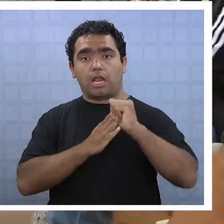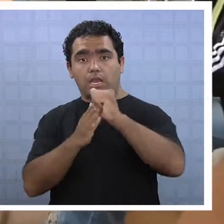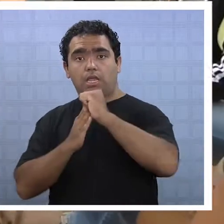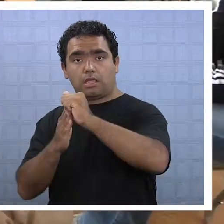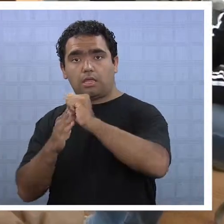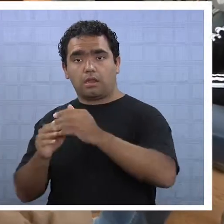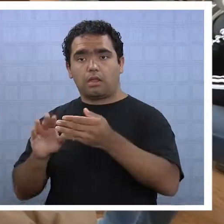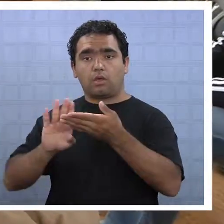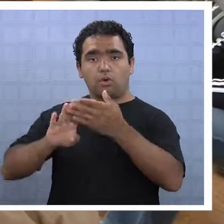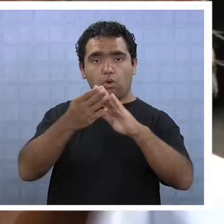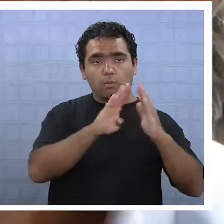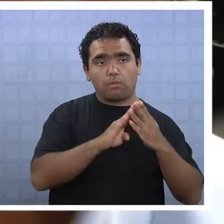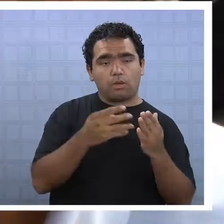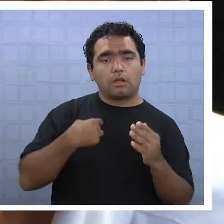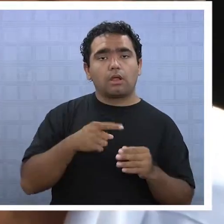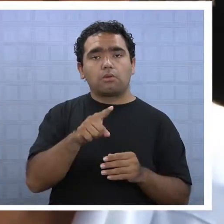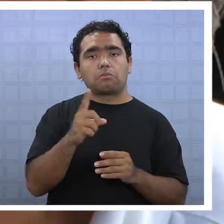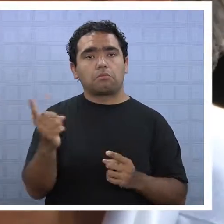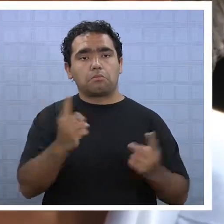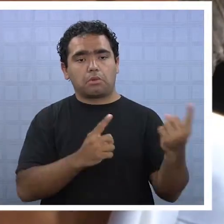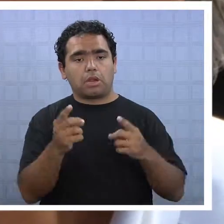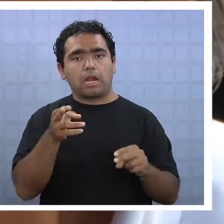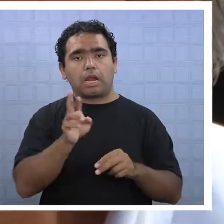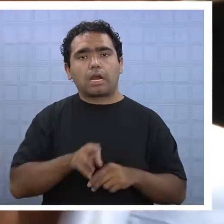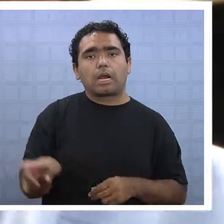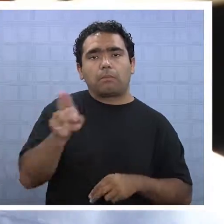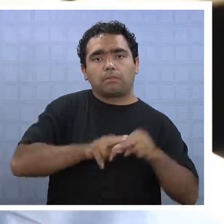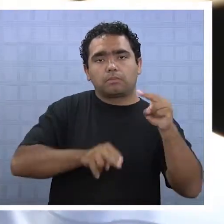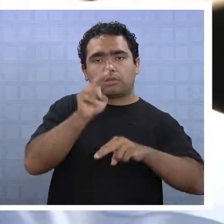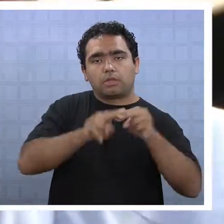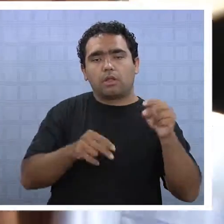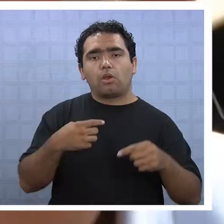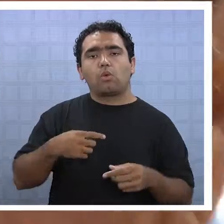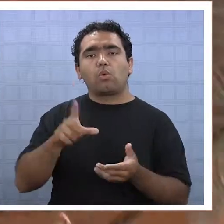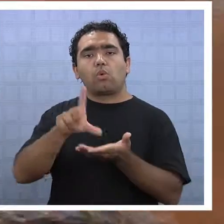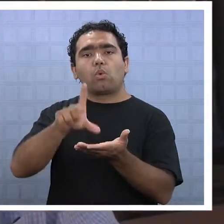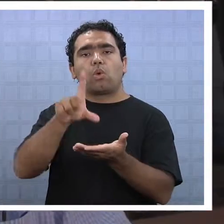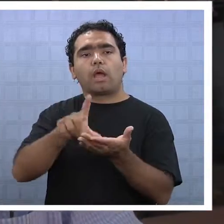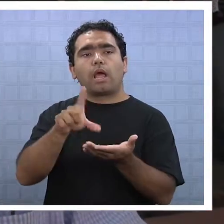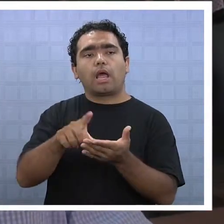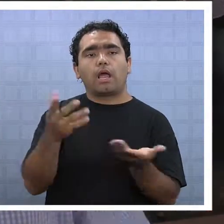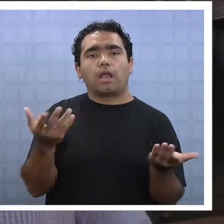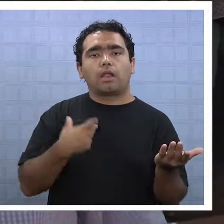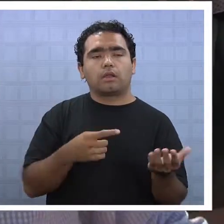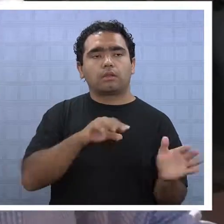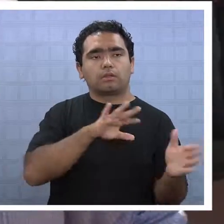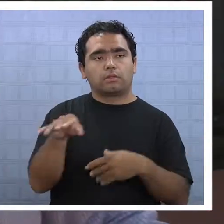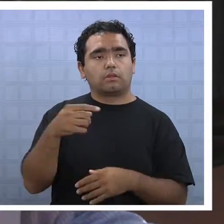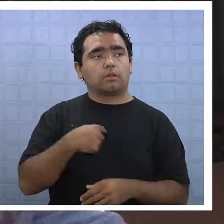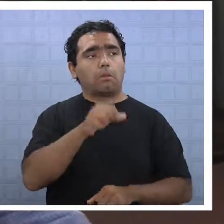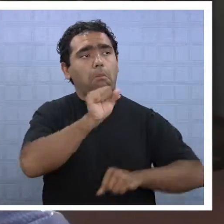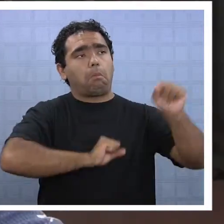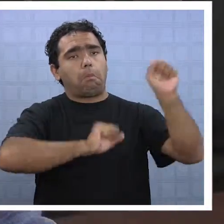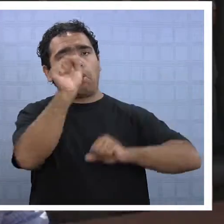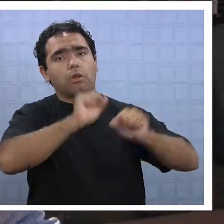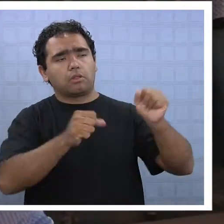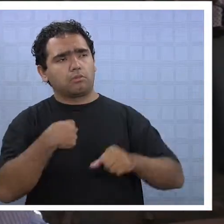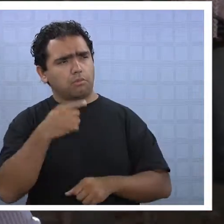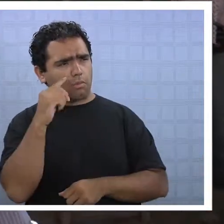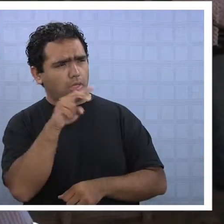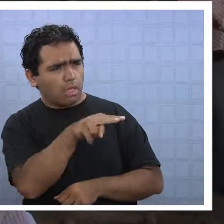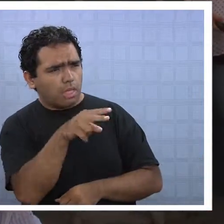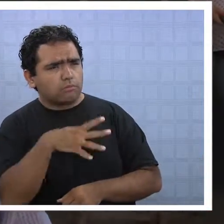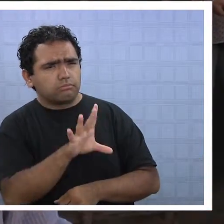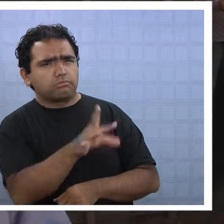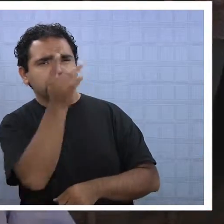considerados en los planes de reconstrucción en zonas de catástrofe. ¿Y por qué los políticos? Hoy me hoy cuentan con la actitud del señor